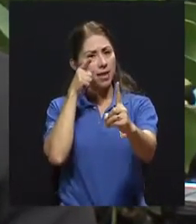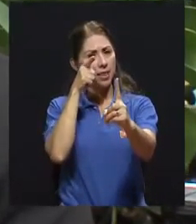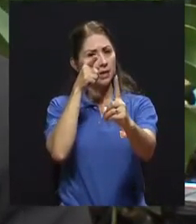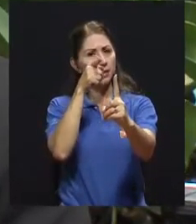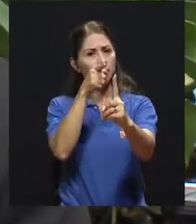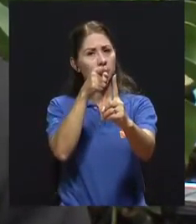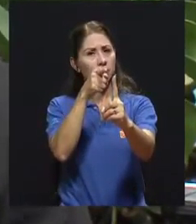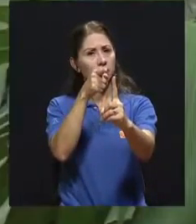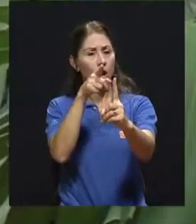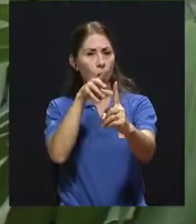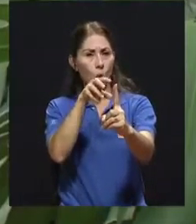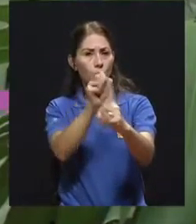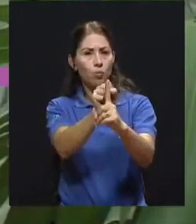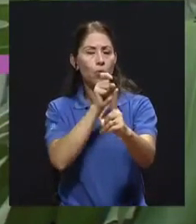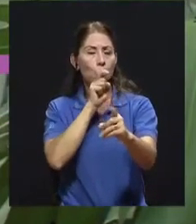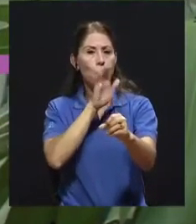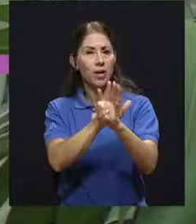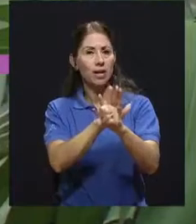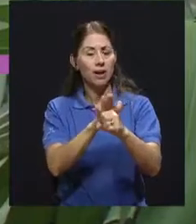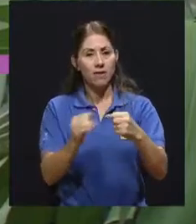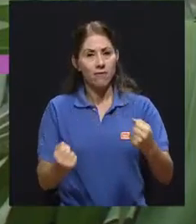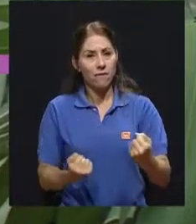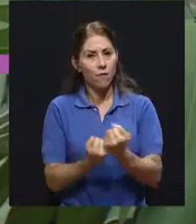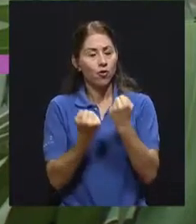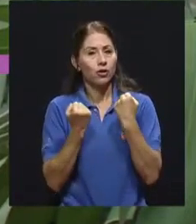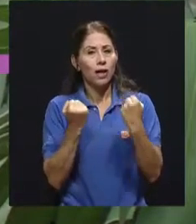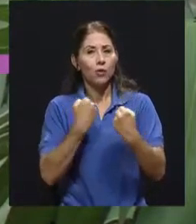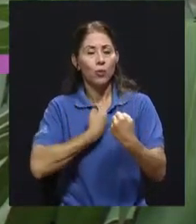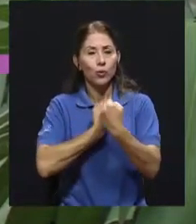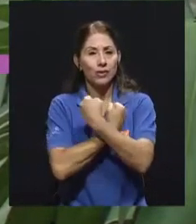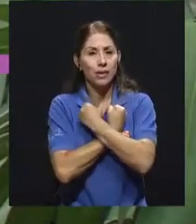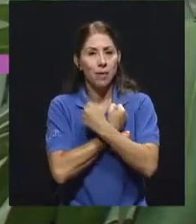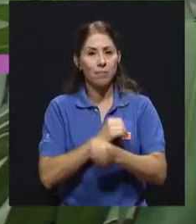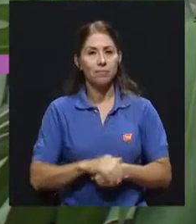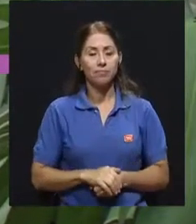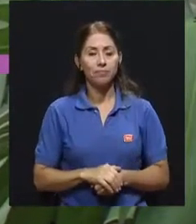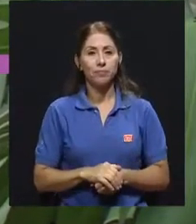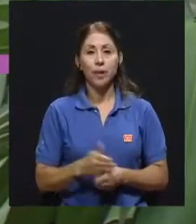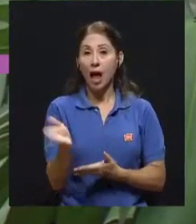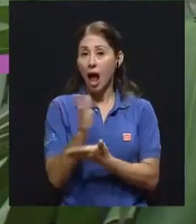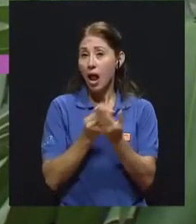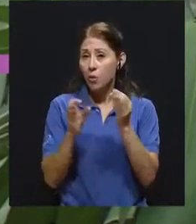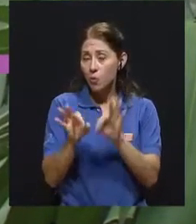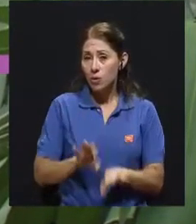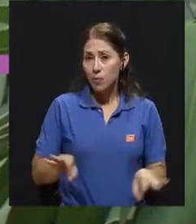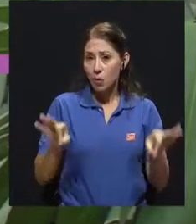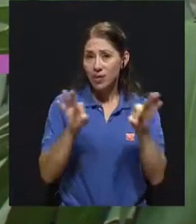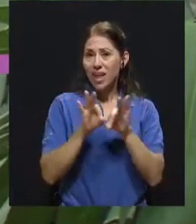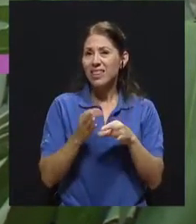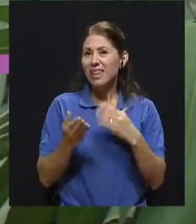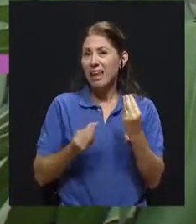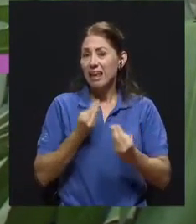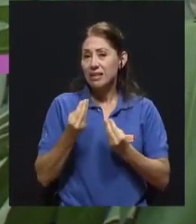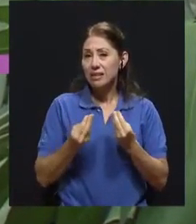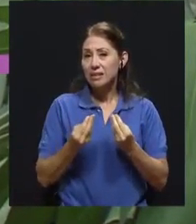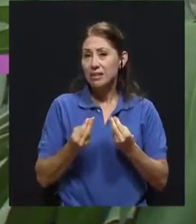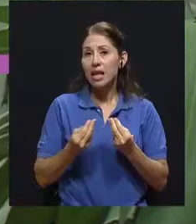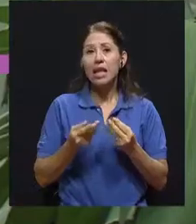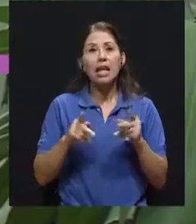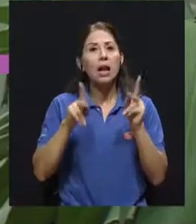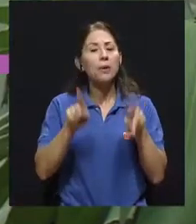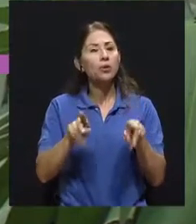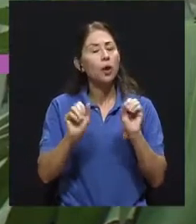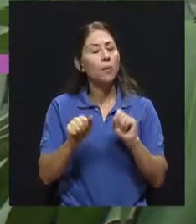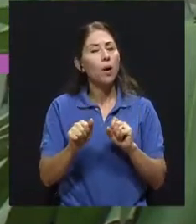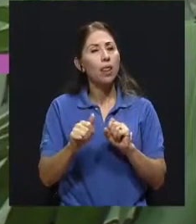aspectos de autoestima? Algo muy importante que habíamos mencionado en segmentos anteriores es el riesgo de caer en una condición de